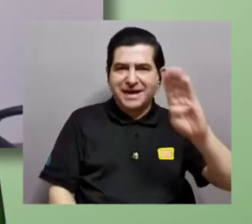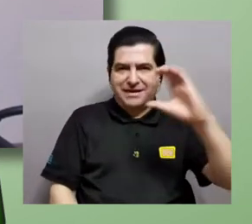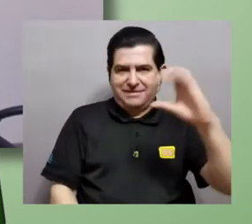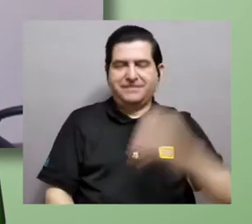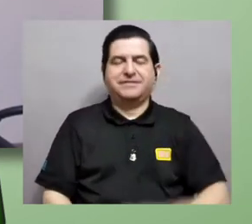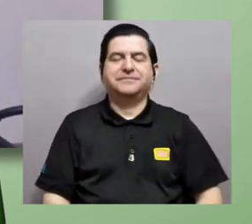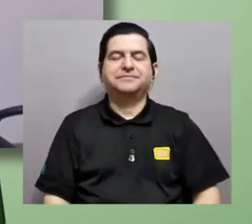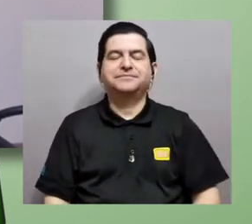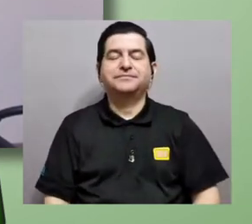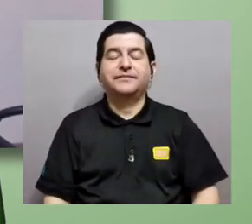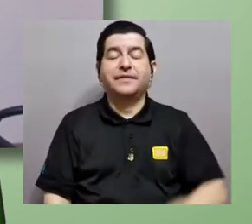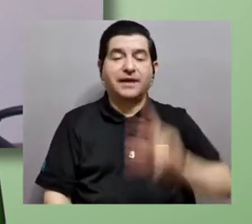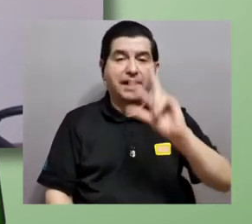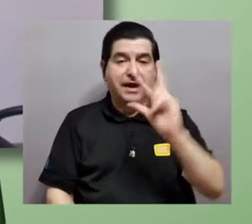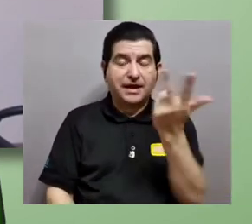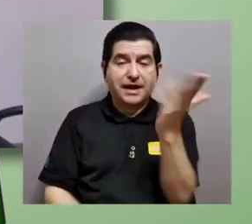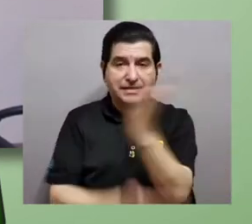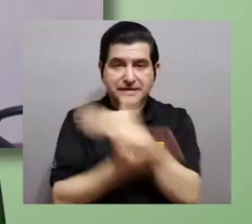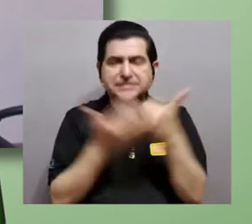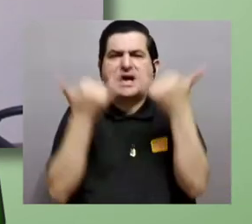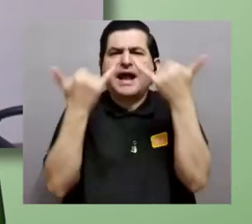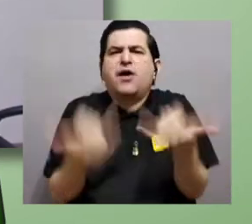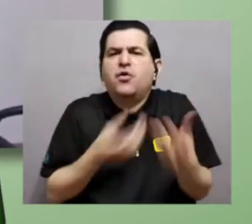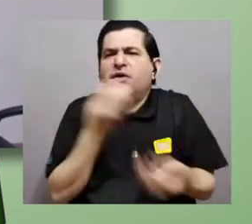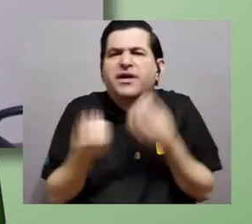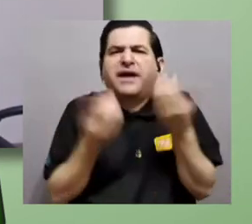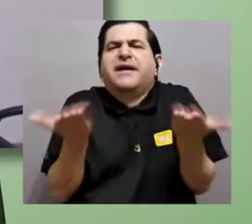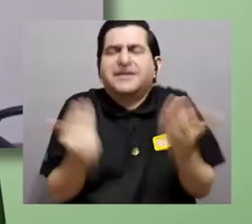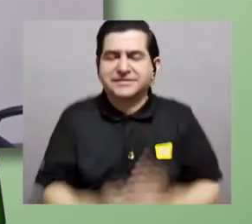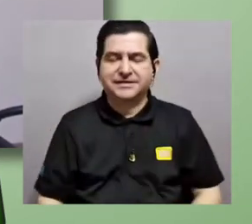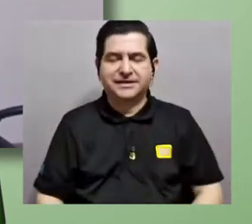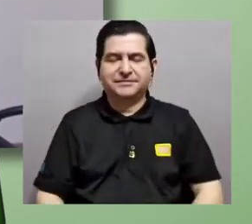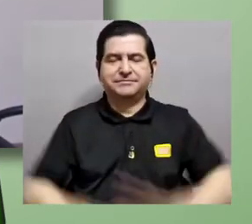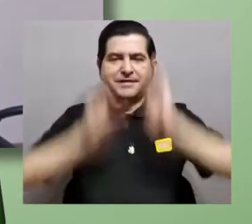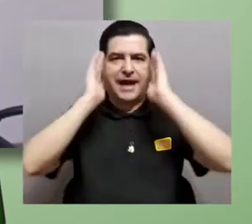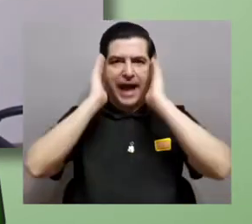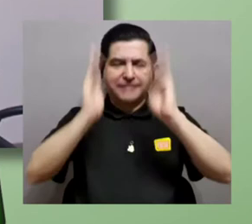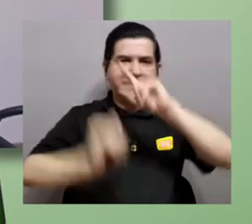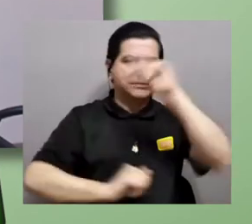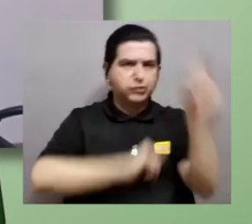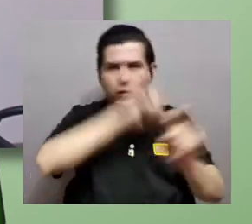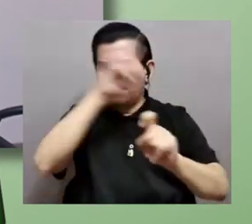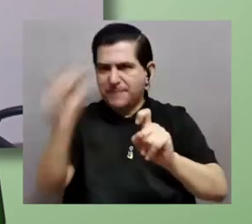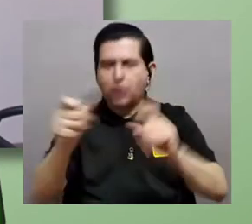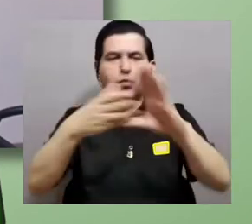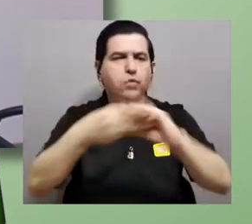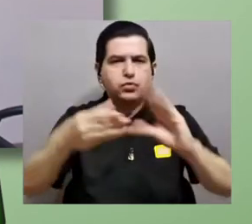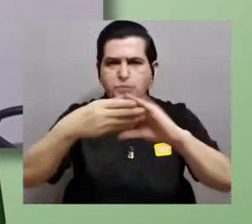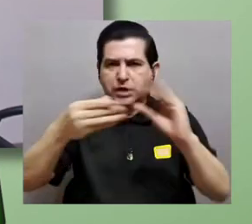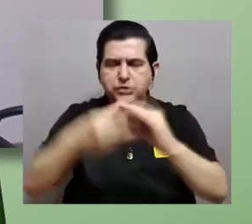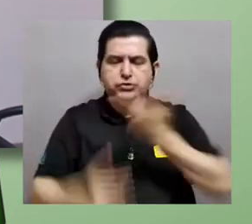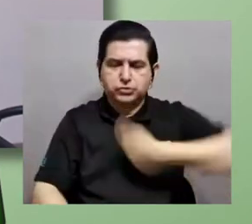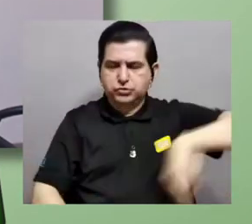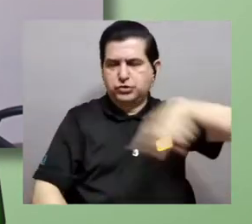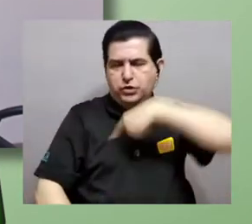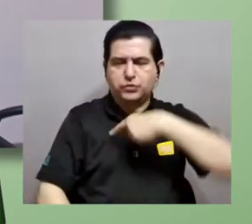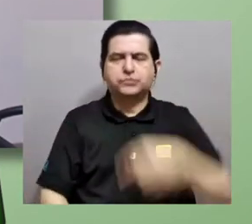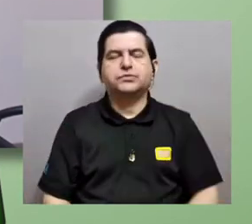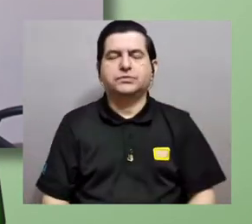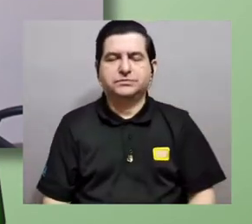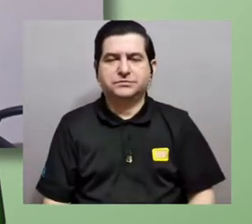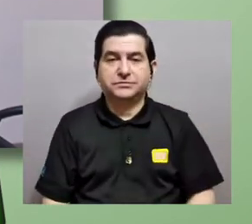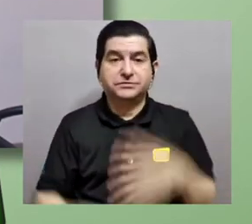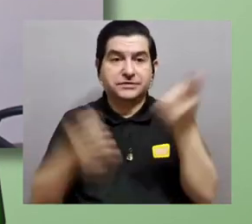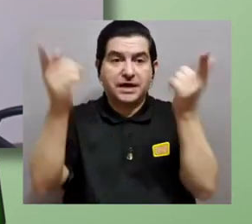a Beatriz Willink. En este tercer bloque, entonces, lo que vamos a hacer es escuchar preguntas, hacernos comentarios